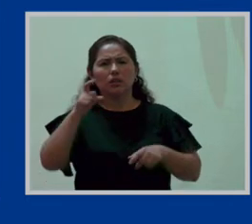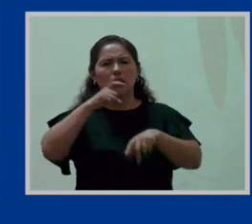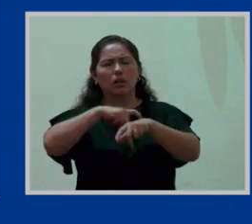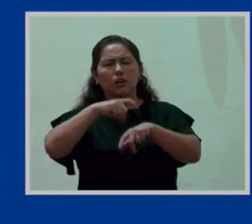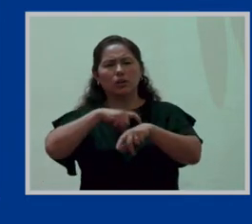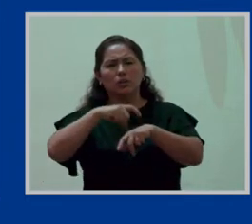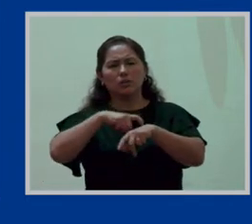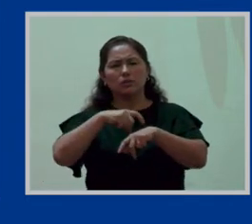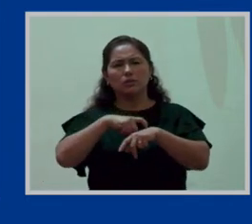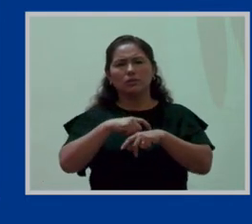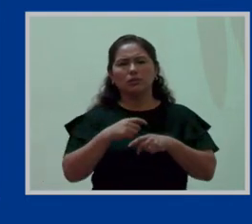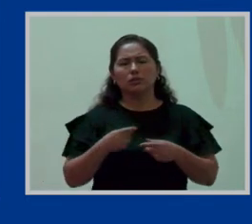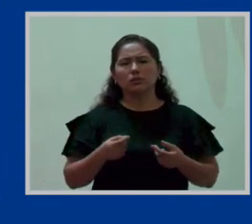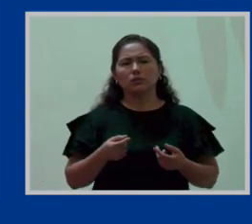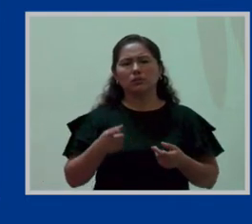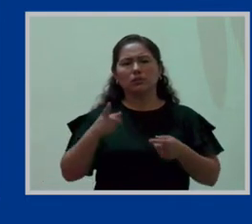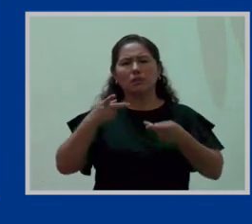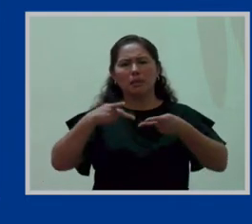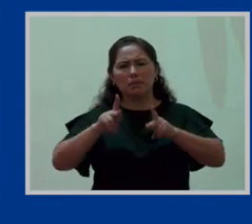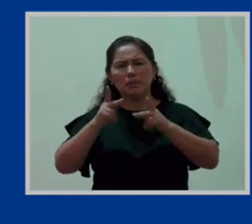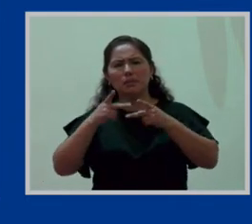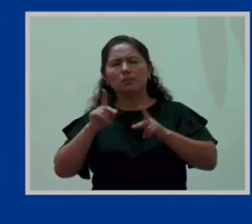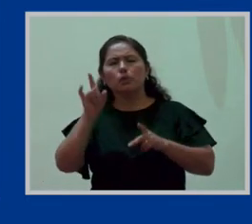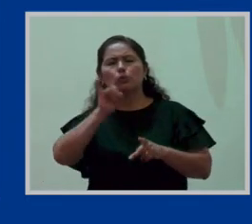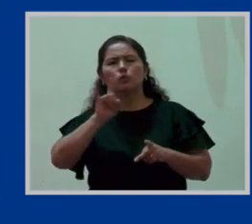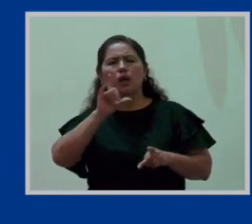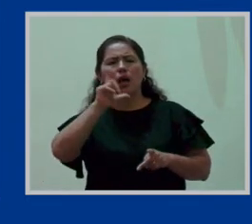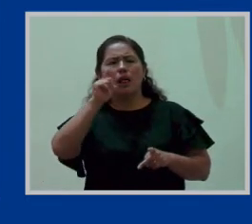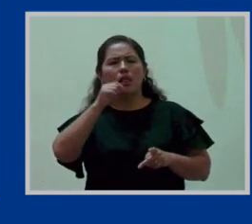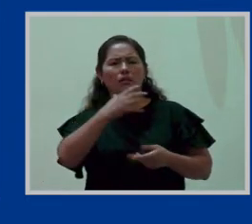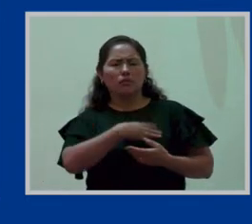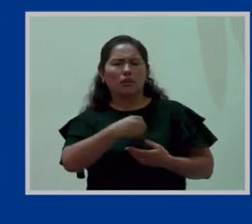o sea de permiso para usar el lactario?